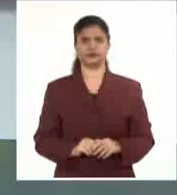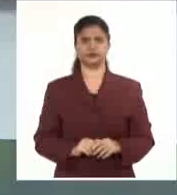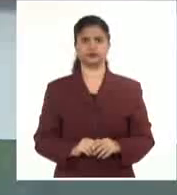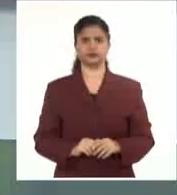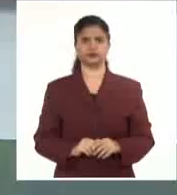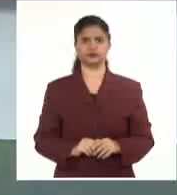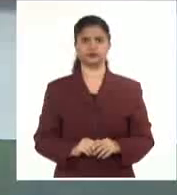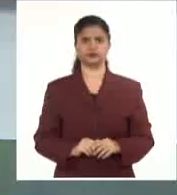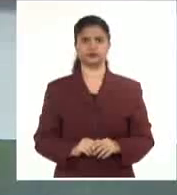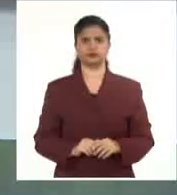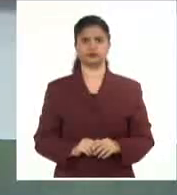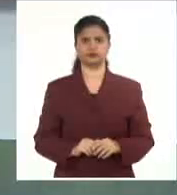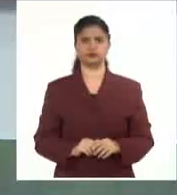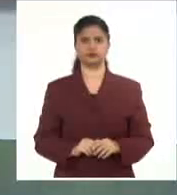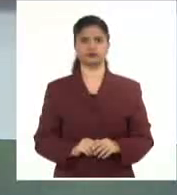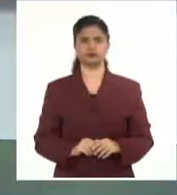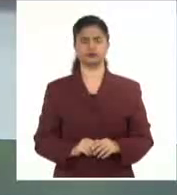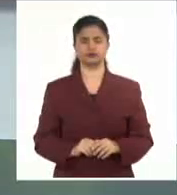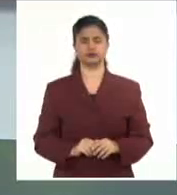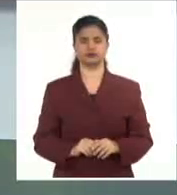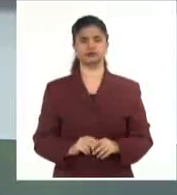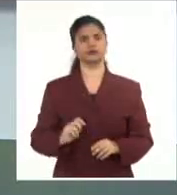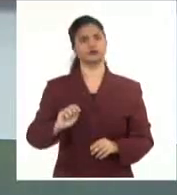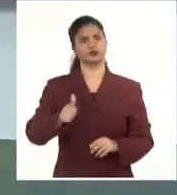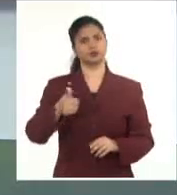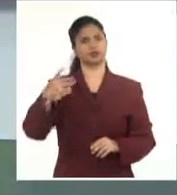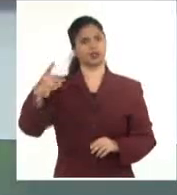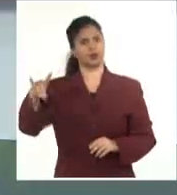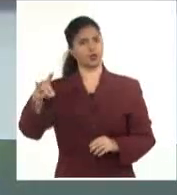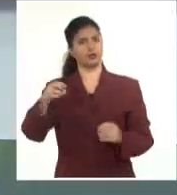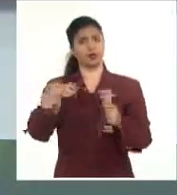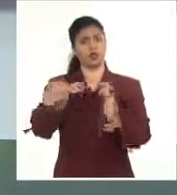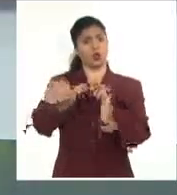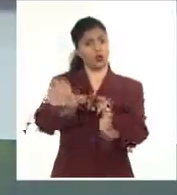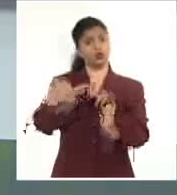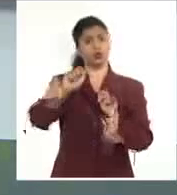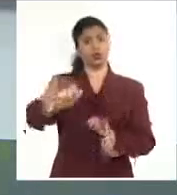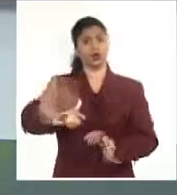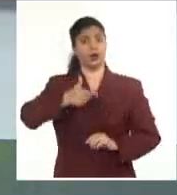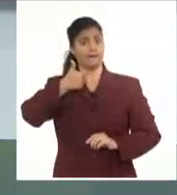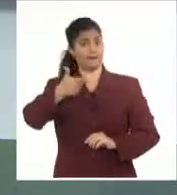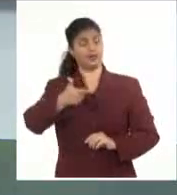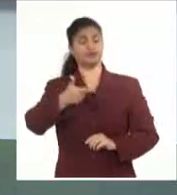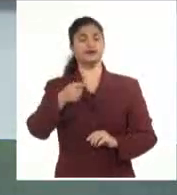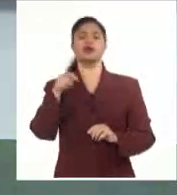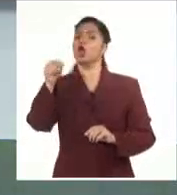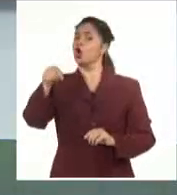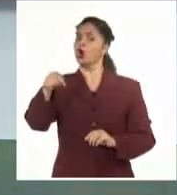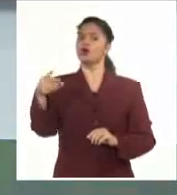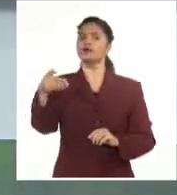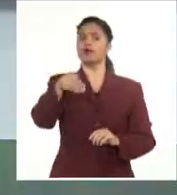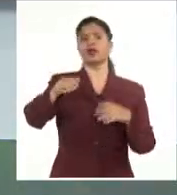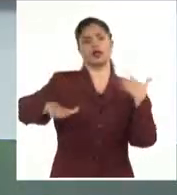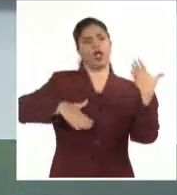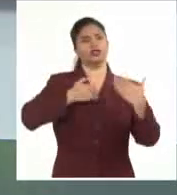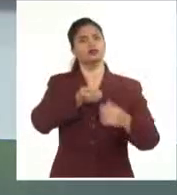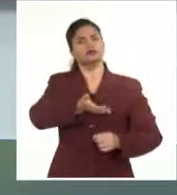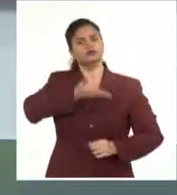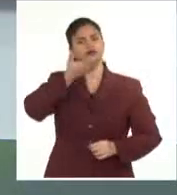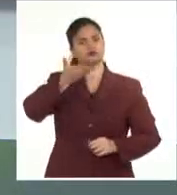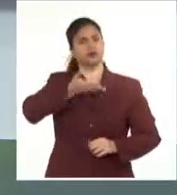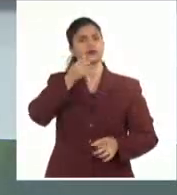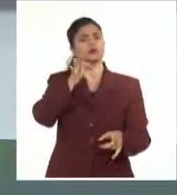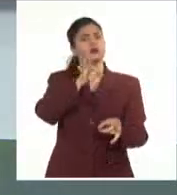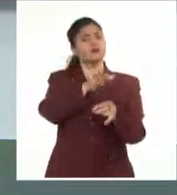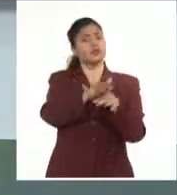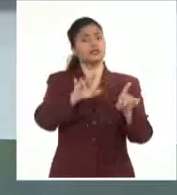El presidente de Bolivia, Luis Arce, y el vicemandatario David Choquenuanca encabezarán hoy los actos principales de inicio de entrega del bono